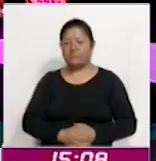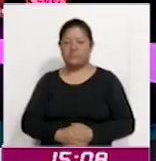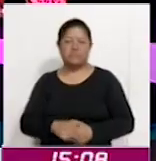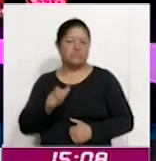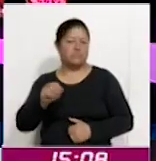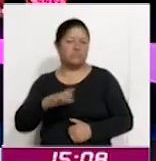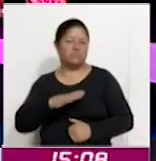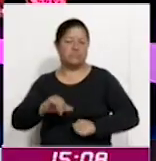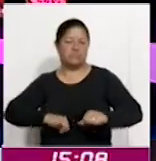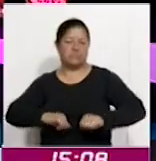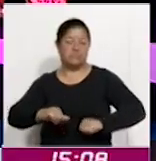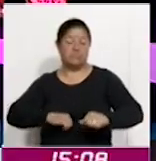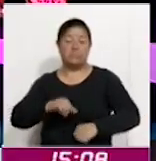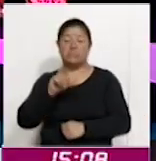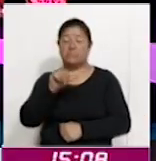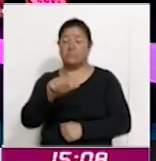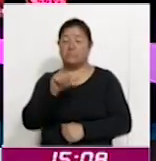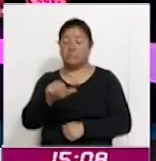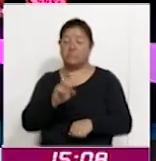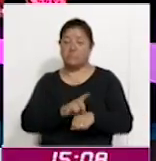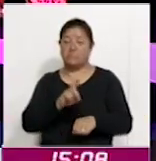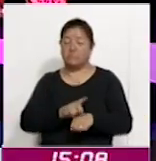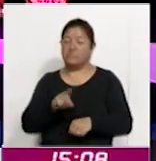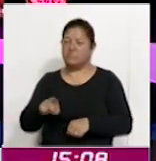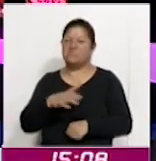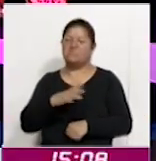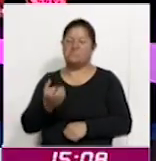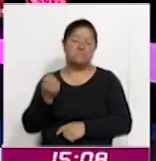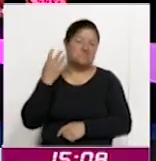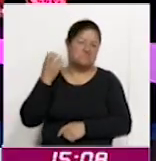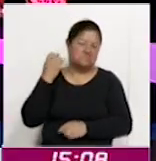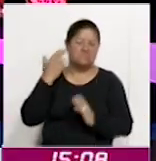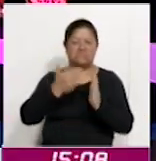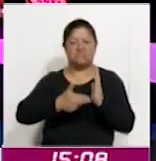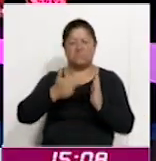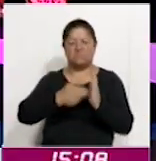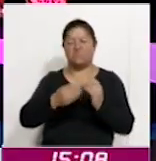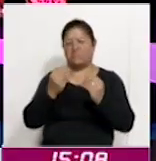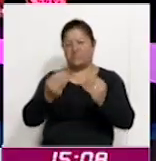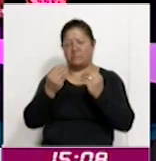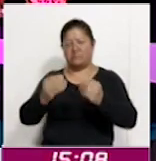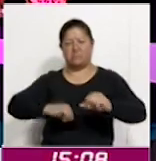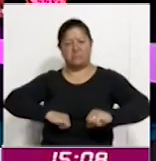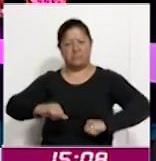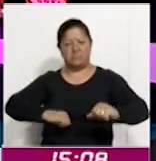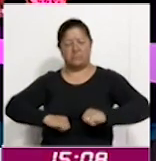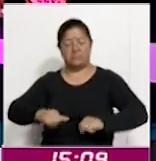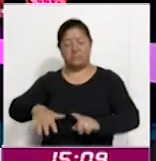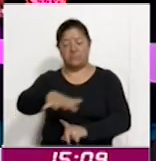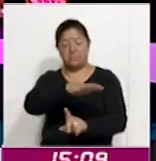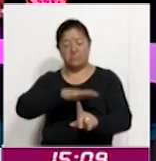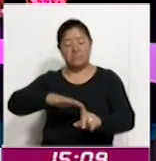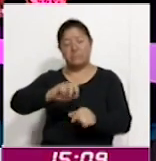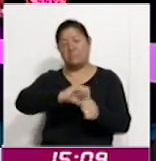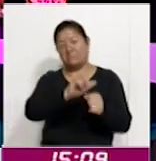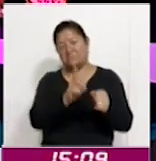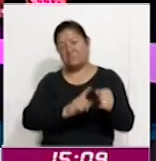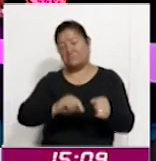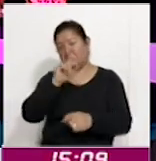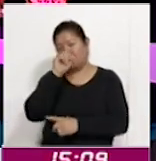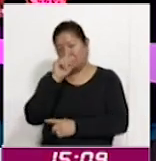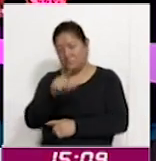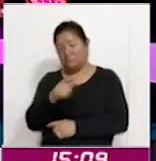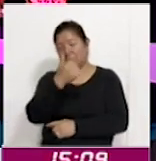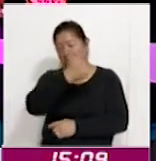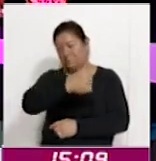Habrá 16 días de activismo, conferencias, talleres, un sinfín de actividades en el contexto nacional y por supuesto en